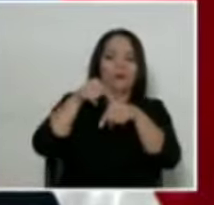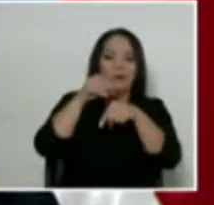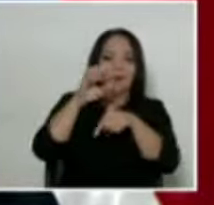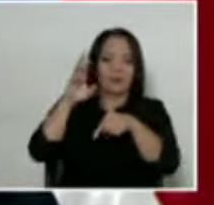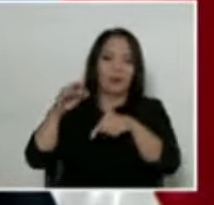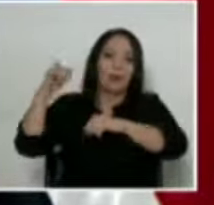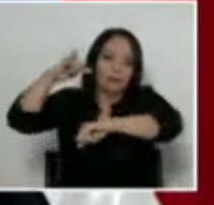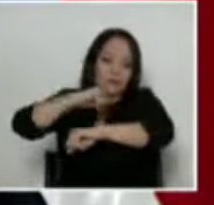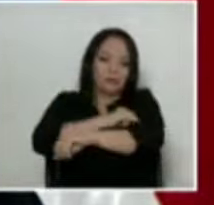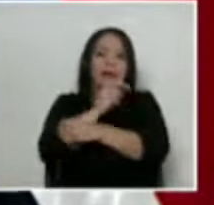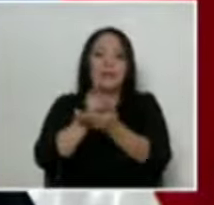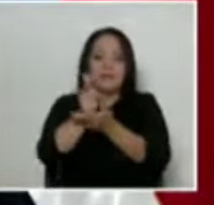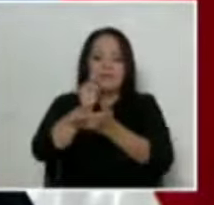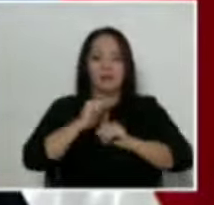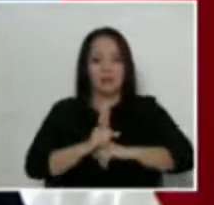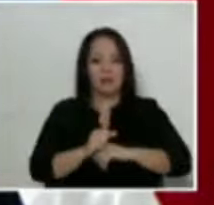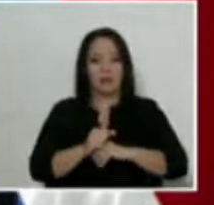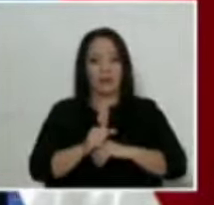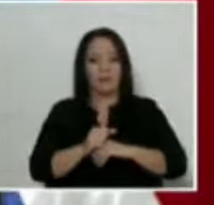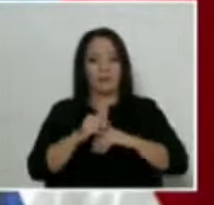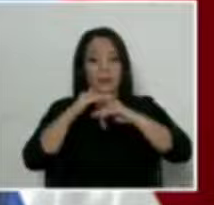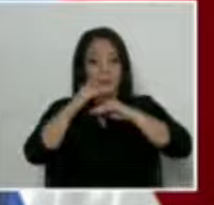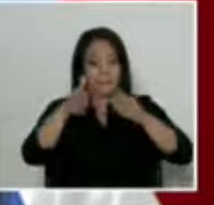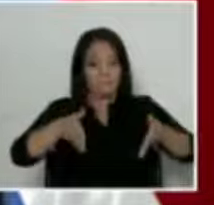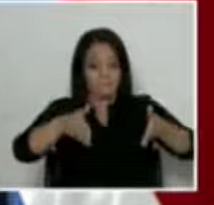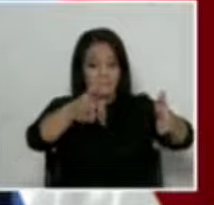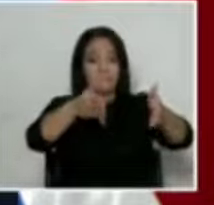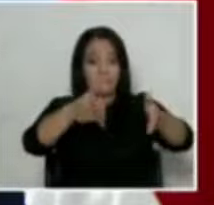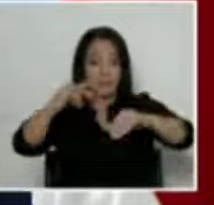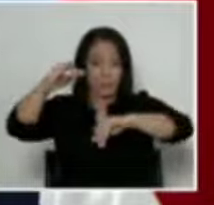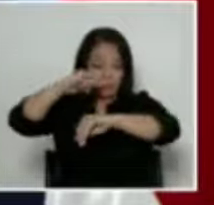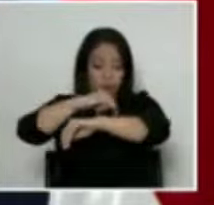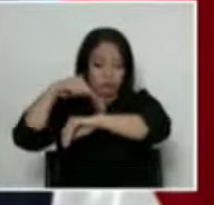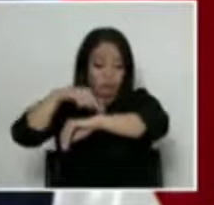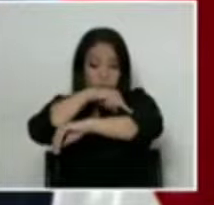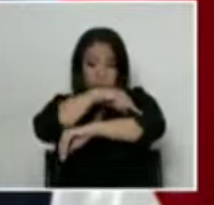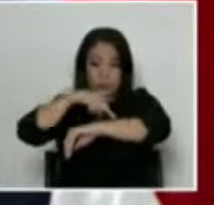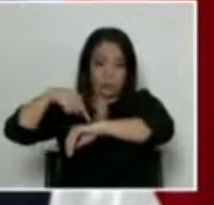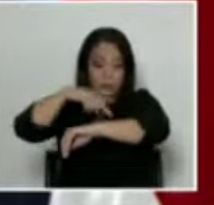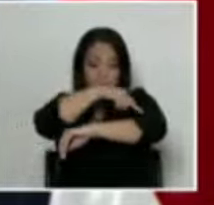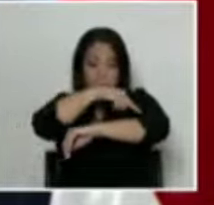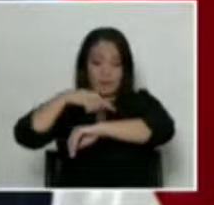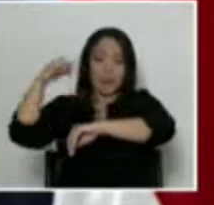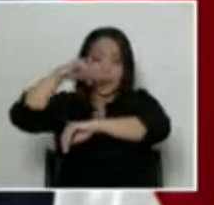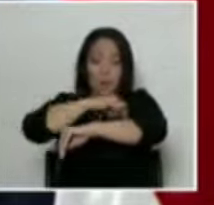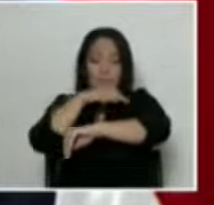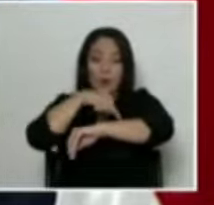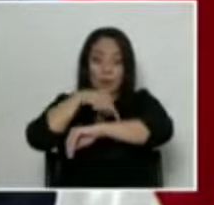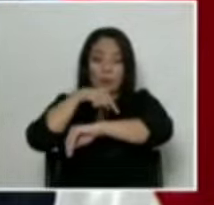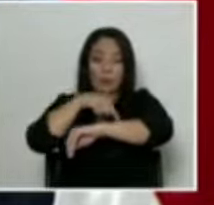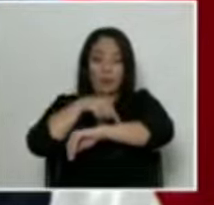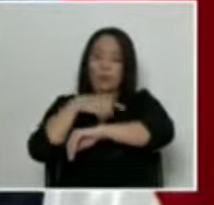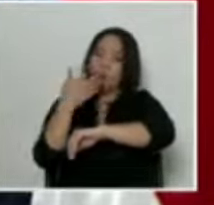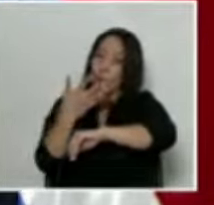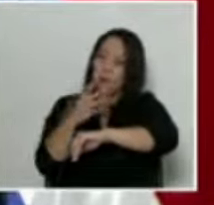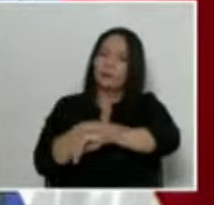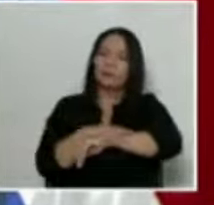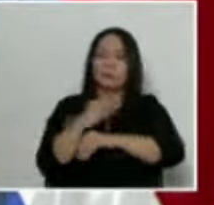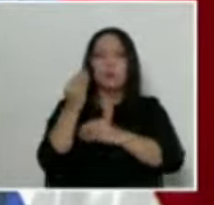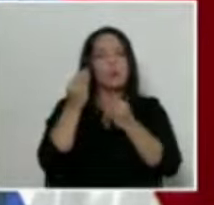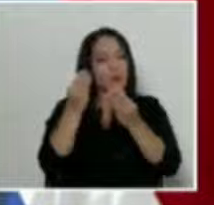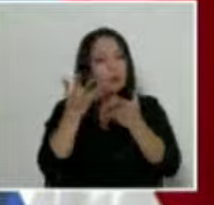aeropuerto, la pista de ese aeropuerto, ha venido sufriendo cuestionamientos técnicos,